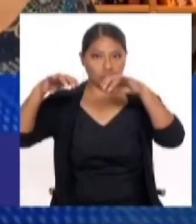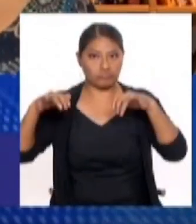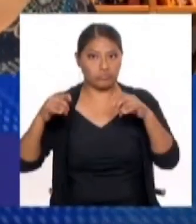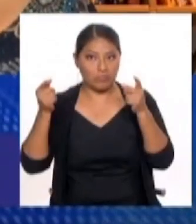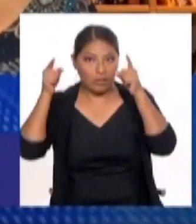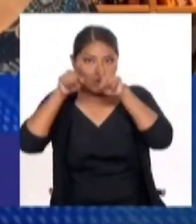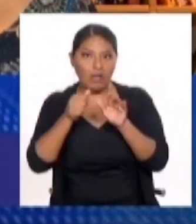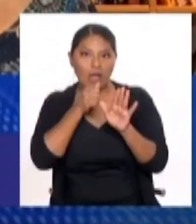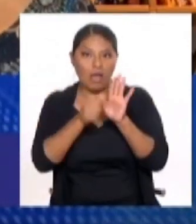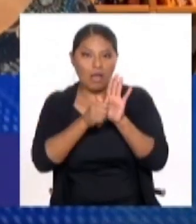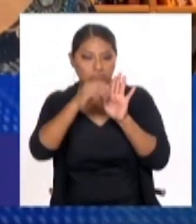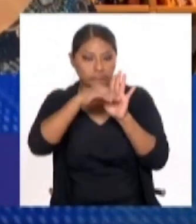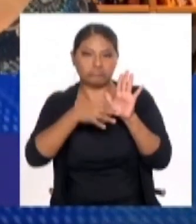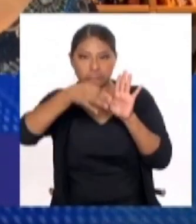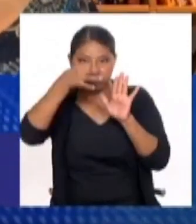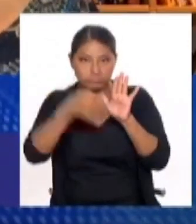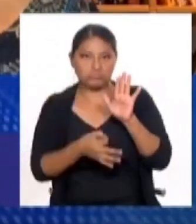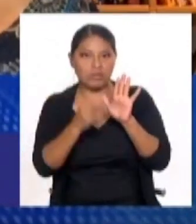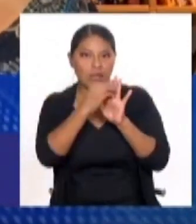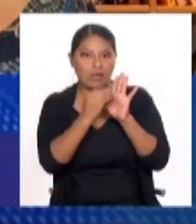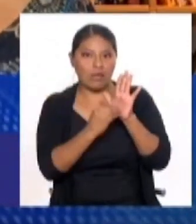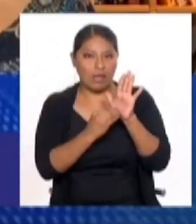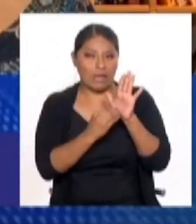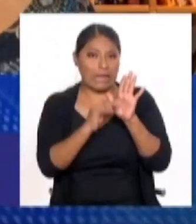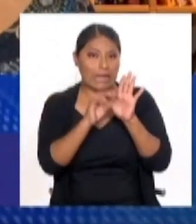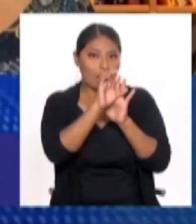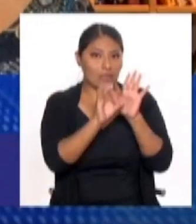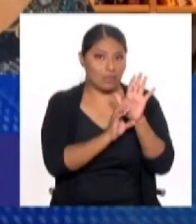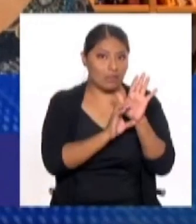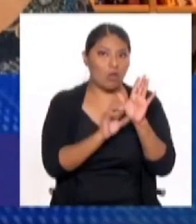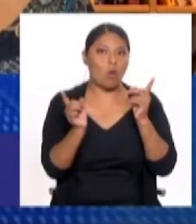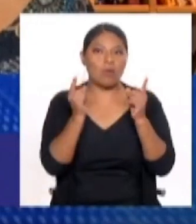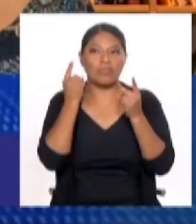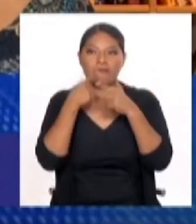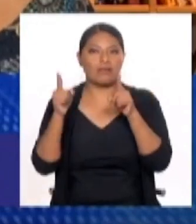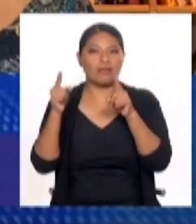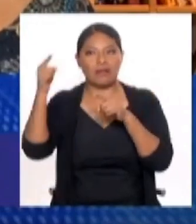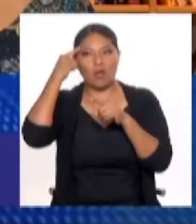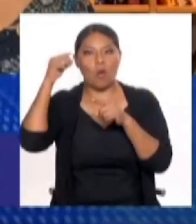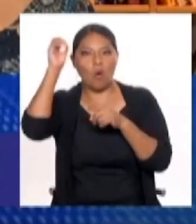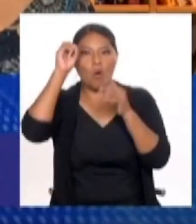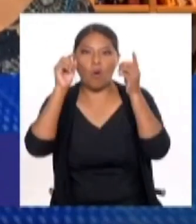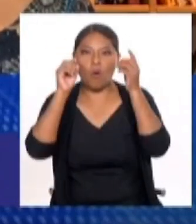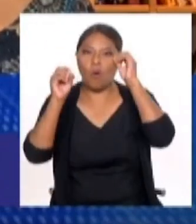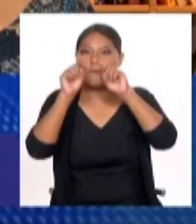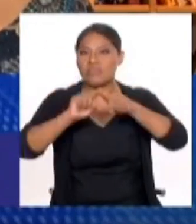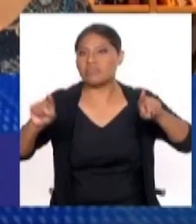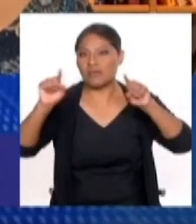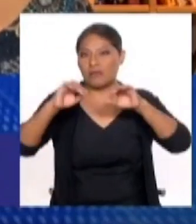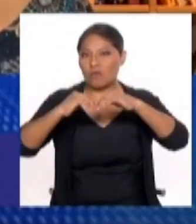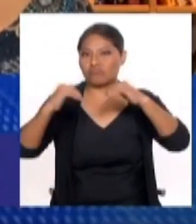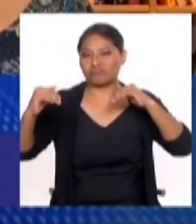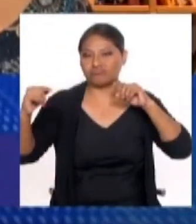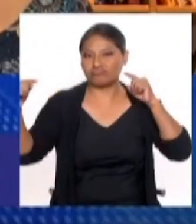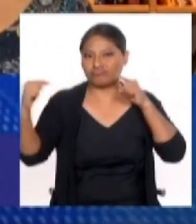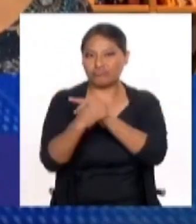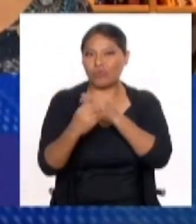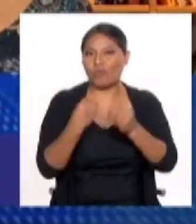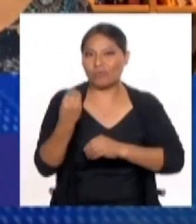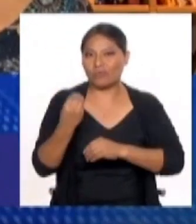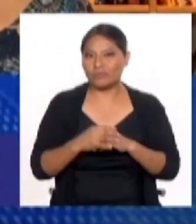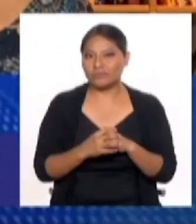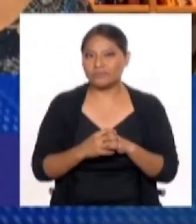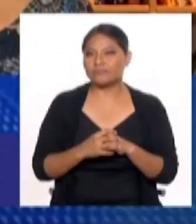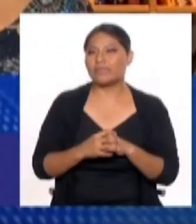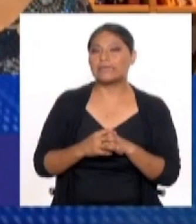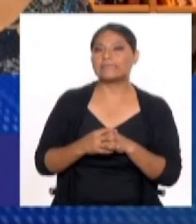llegar a una carta magna modificada? ¿Qué pasaría si no se logra eso? O sea, estamos en una situación un poco, o